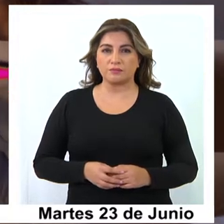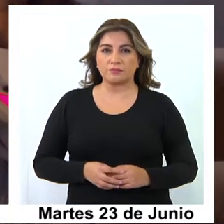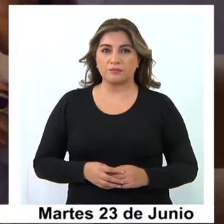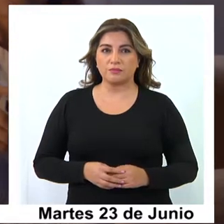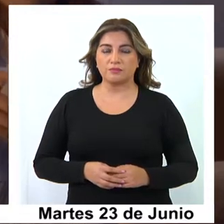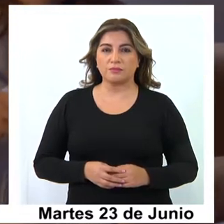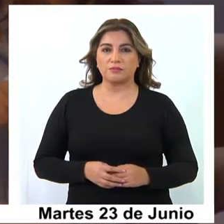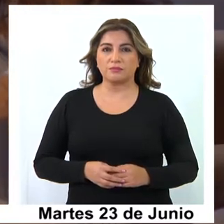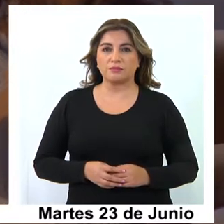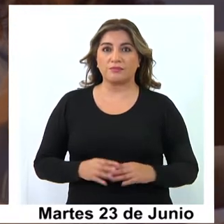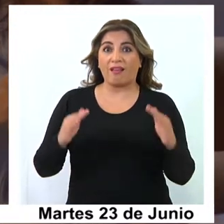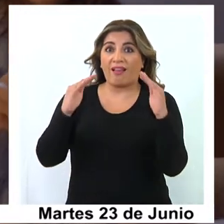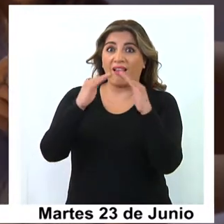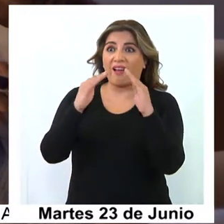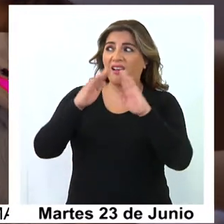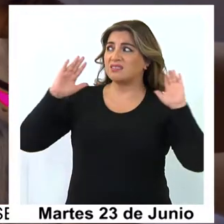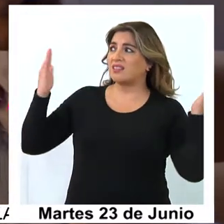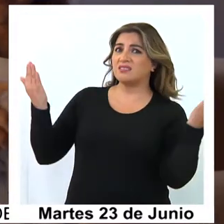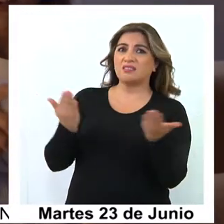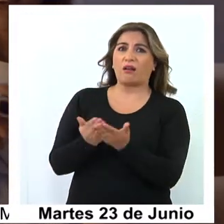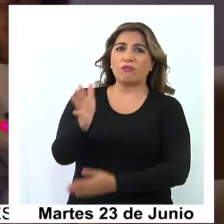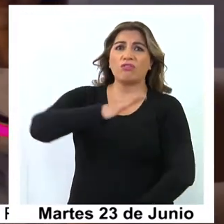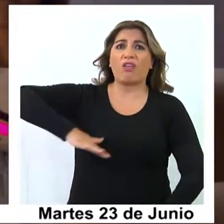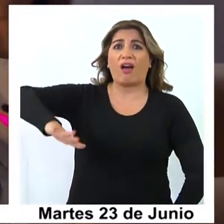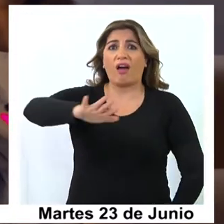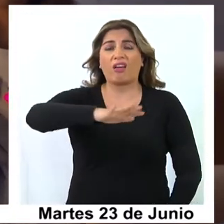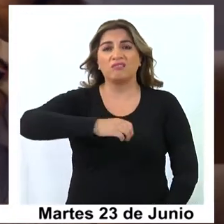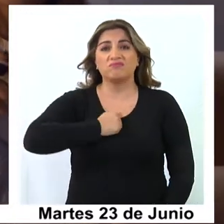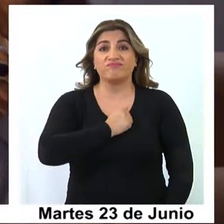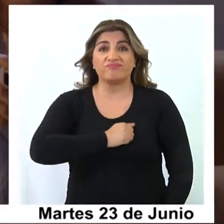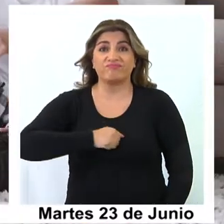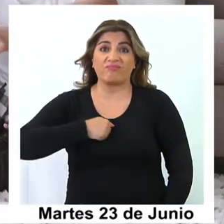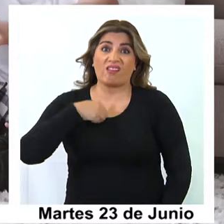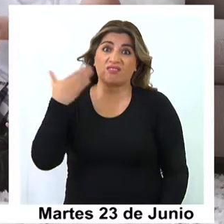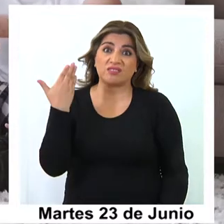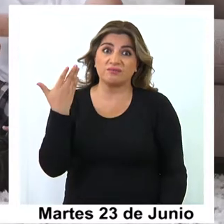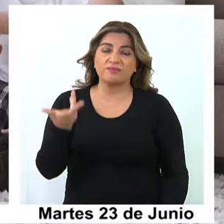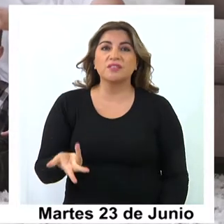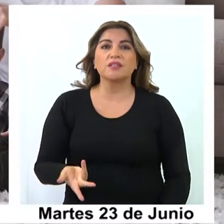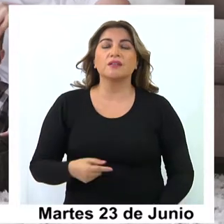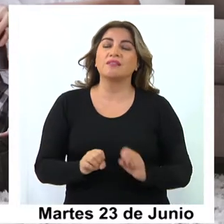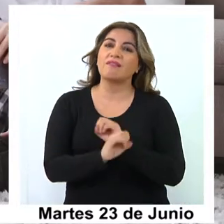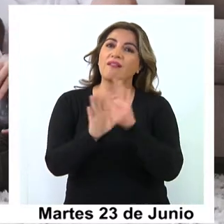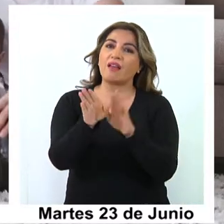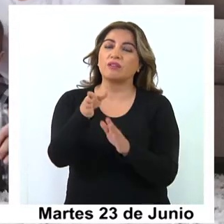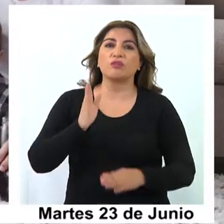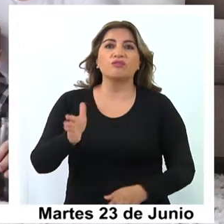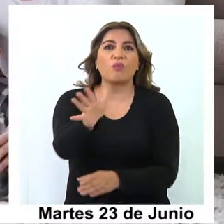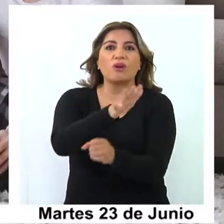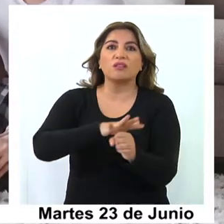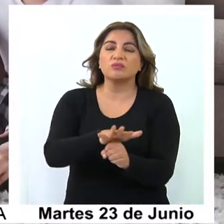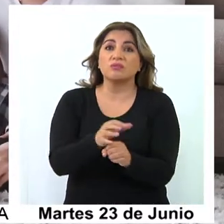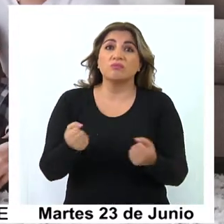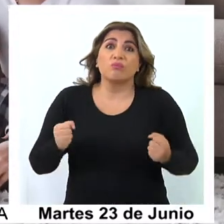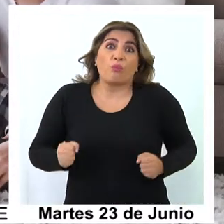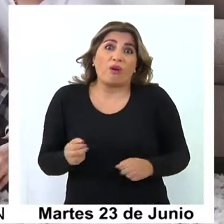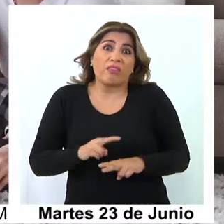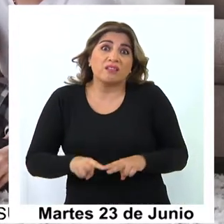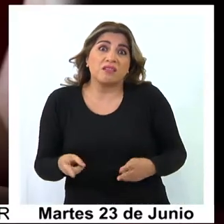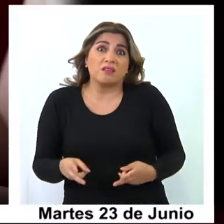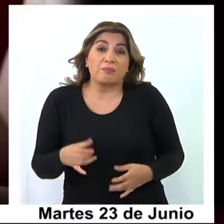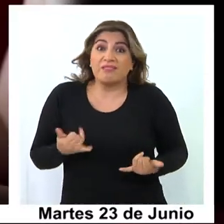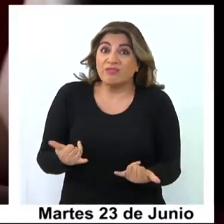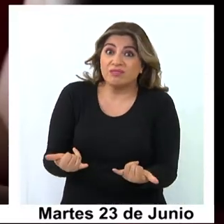El encierro en esta cuarentena tiene a todos aburridos, eso está claro. Pero mientras que continúa esta situación así, ¿qué podemos hacer para